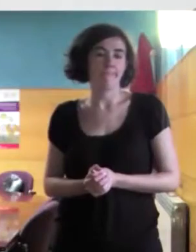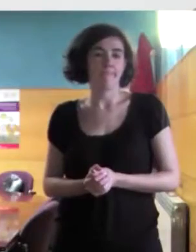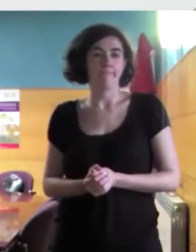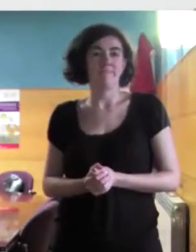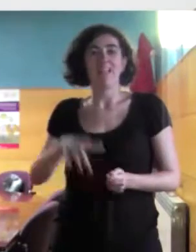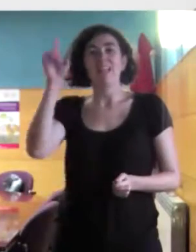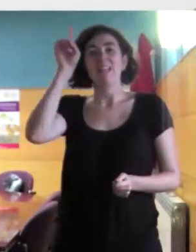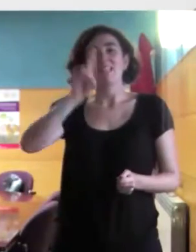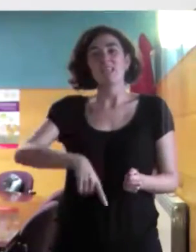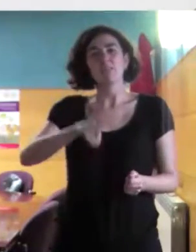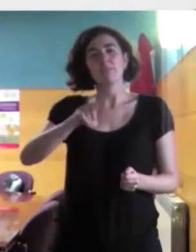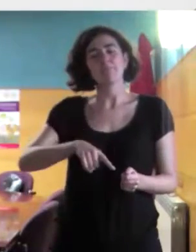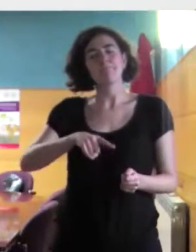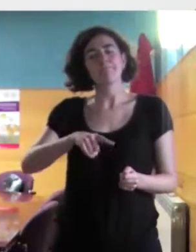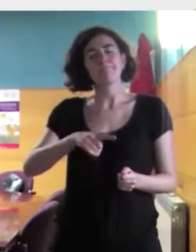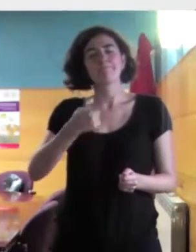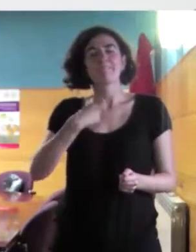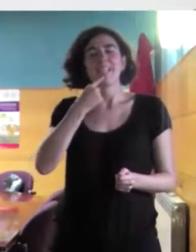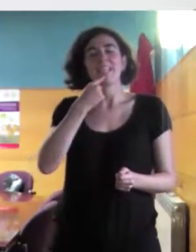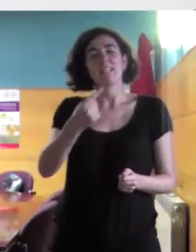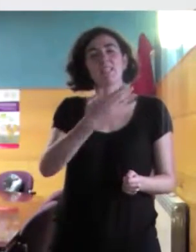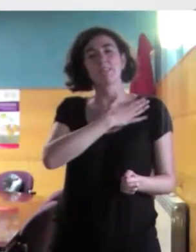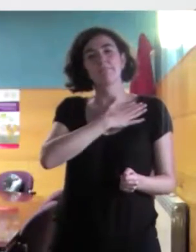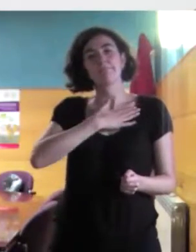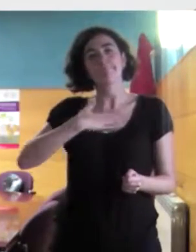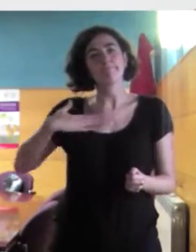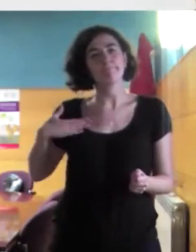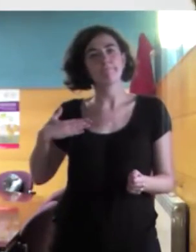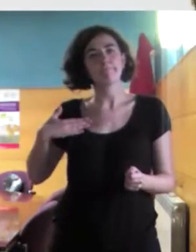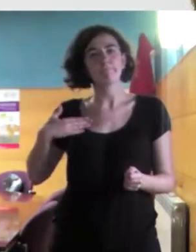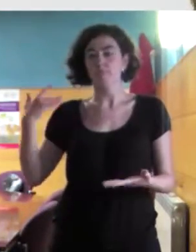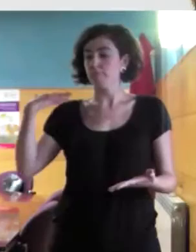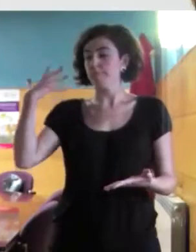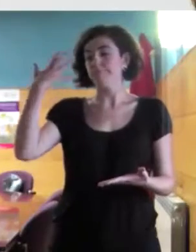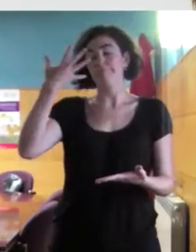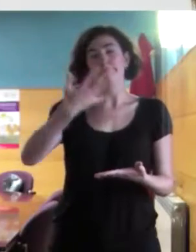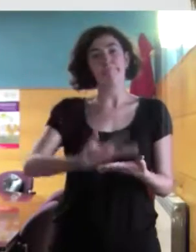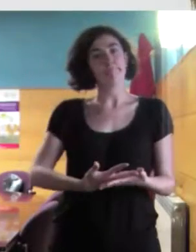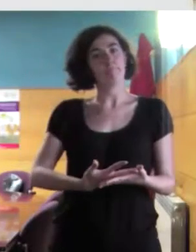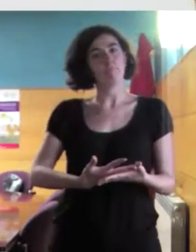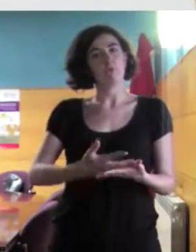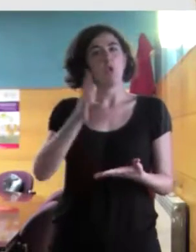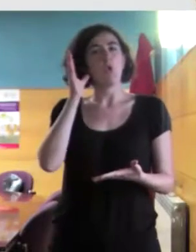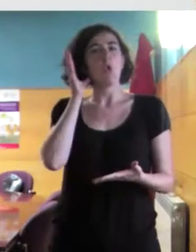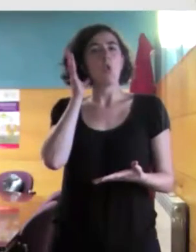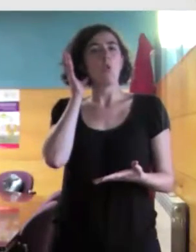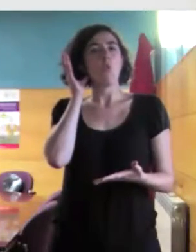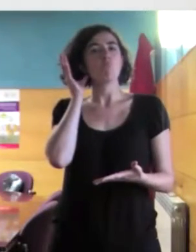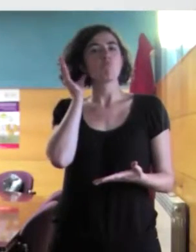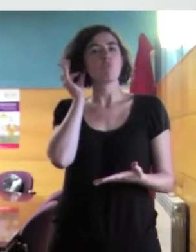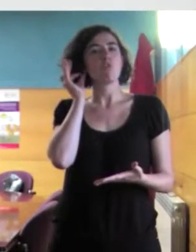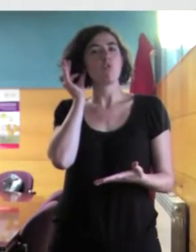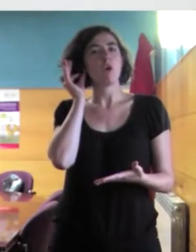También podemos decir que en este caminar la mujer ha sido una pieza